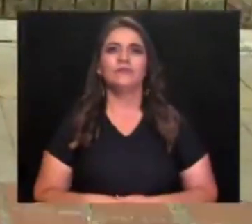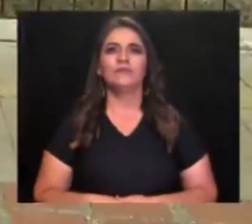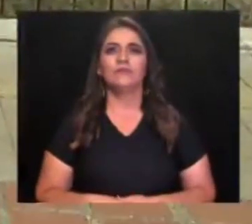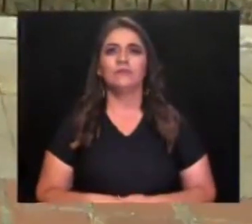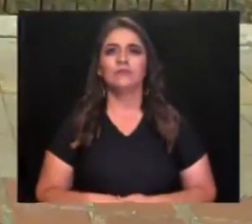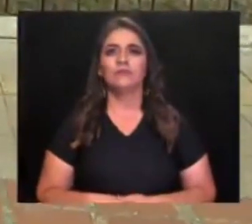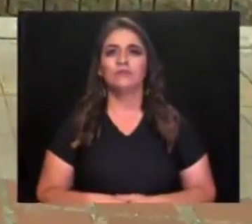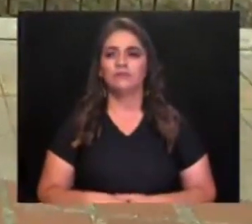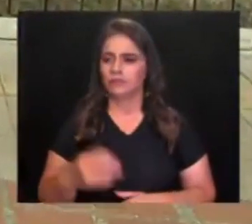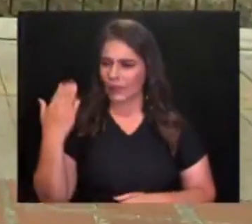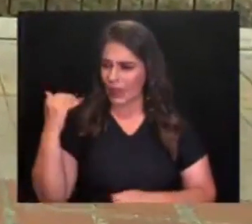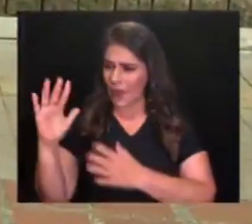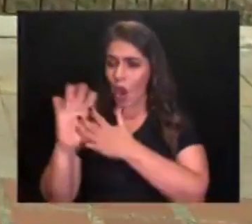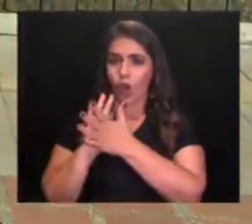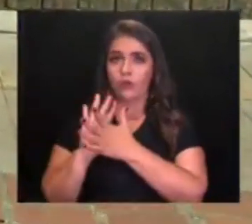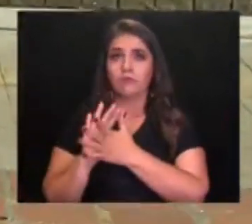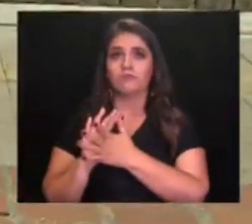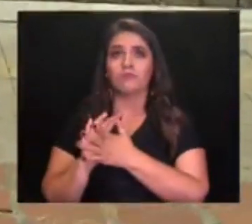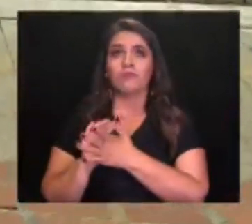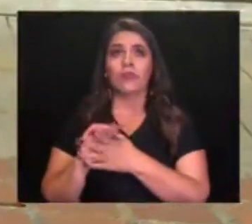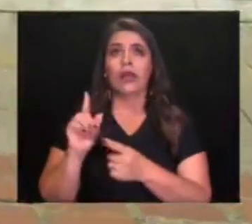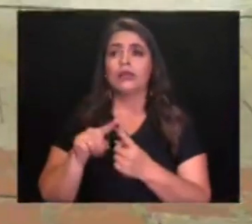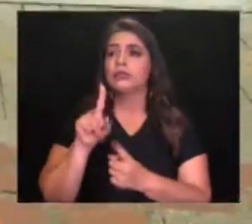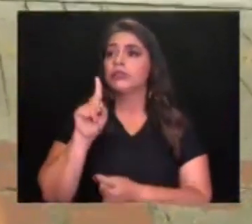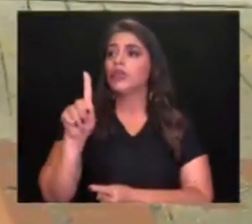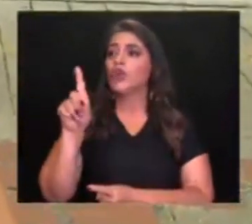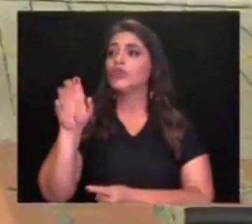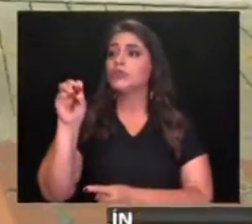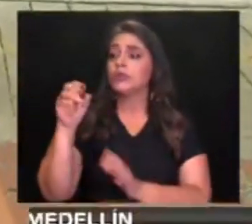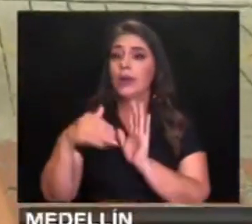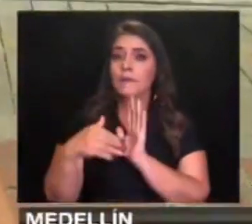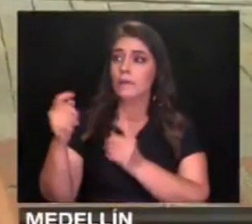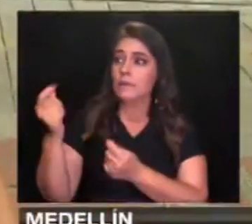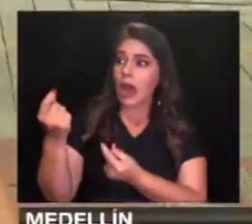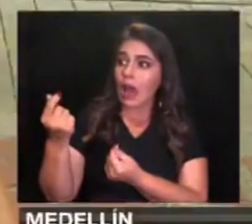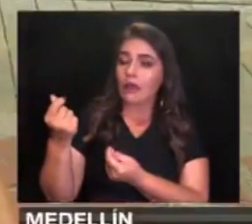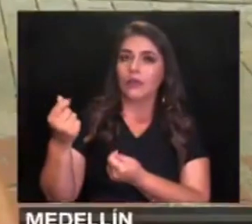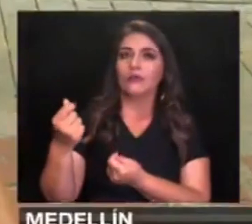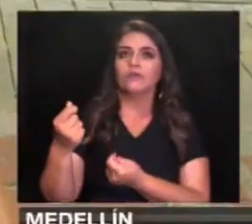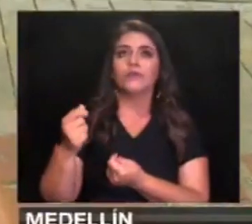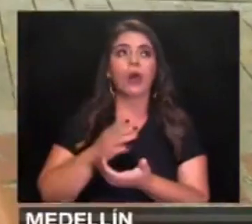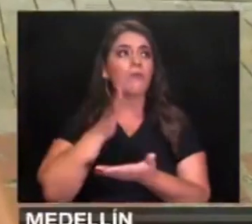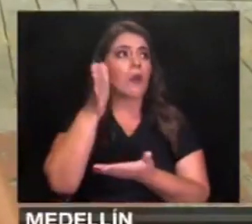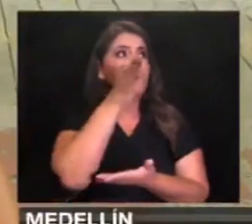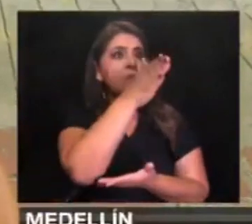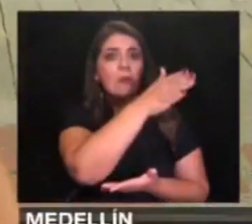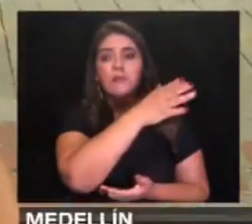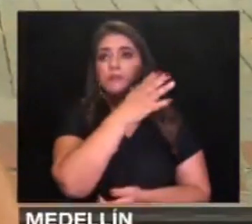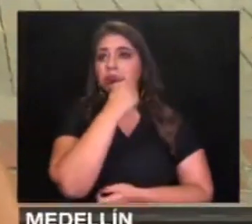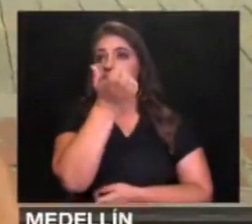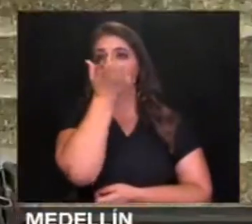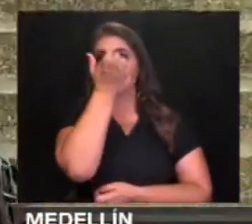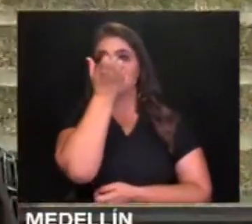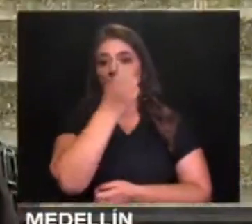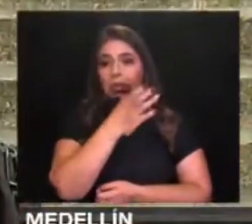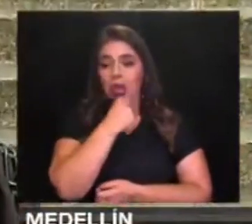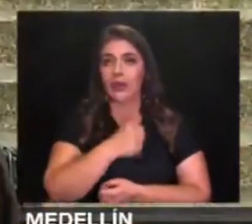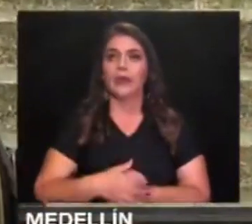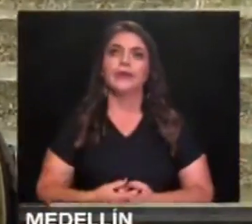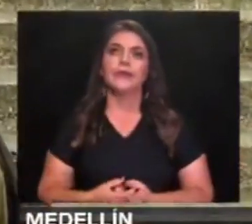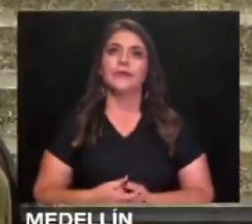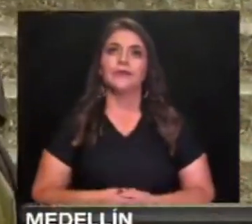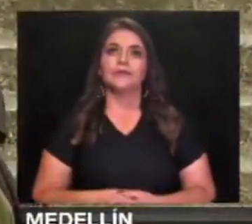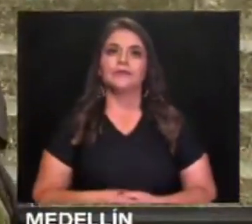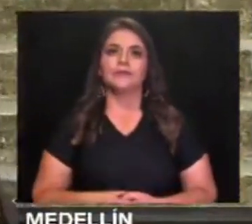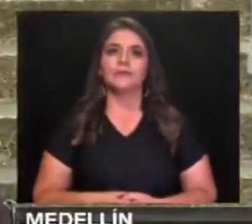venido un regalito de 160 mil y yo fui para todos los bancos en ninguna parte de figuro. Entre